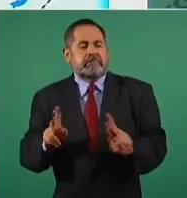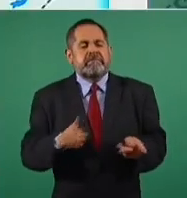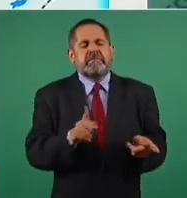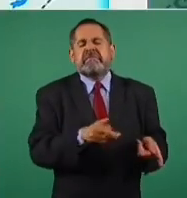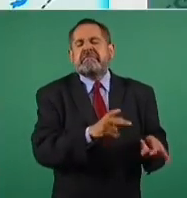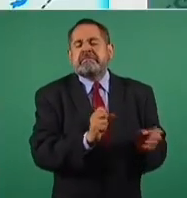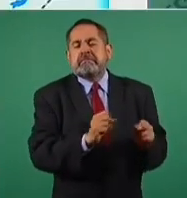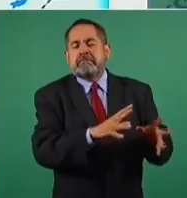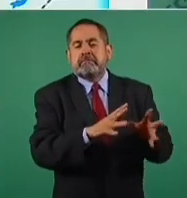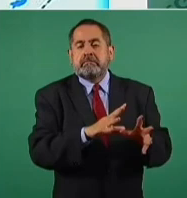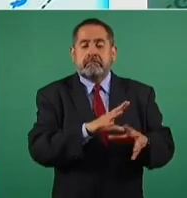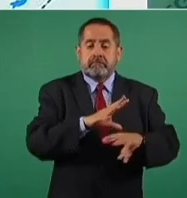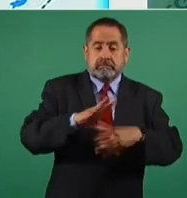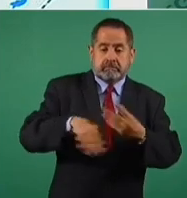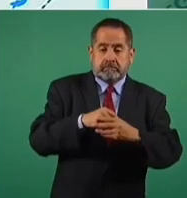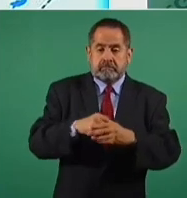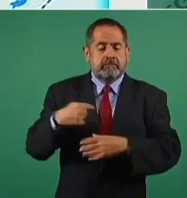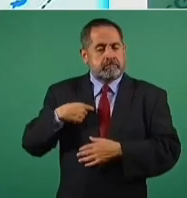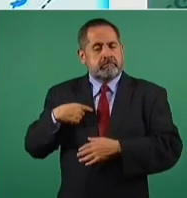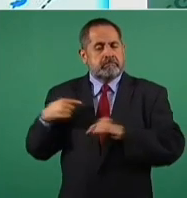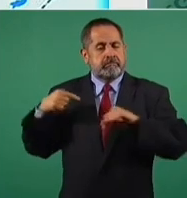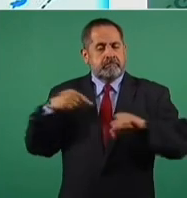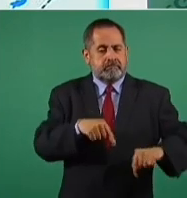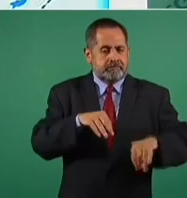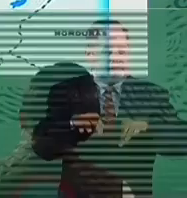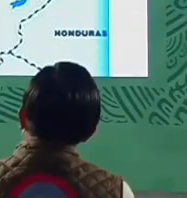privatización de los ferrocarriles.